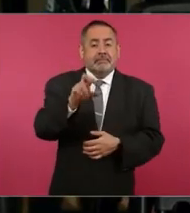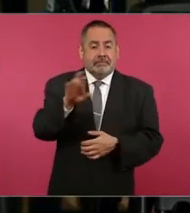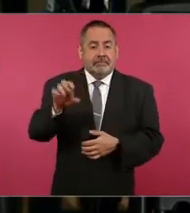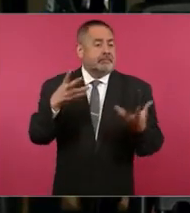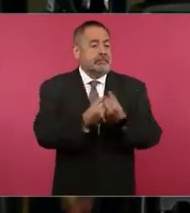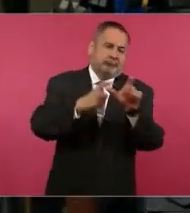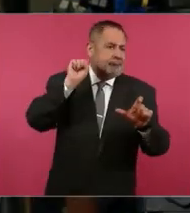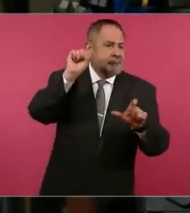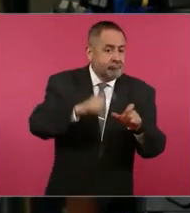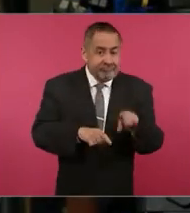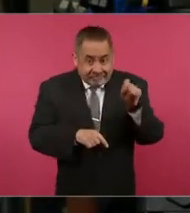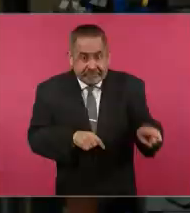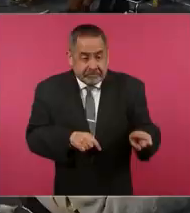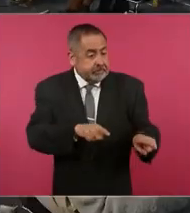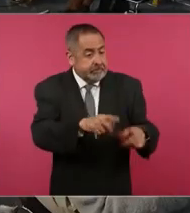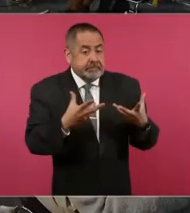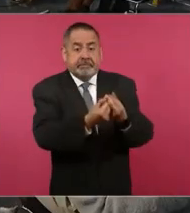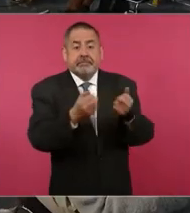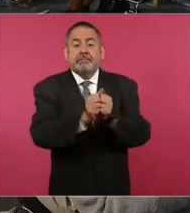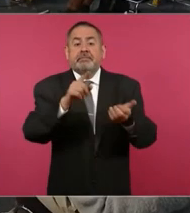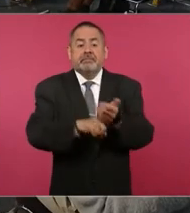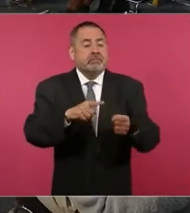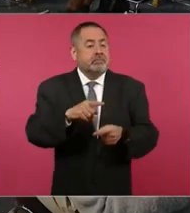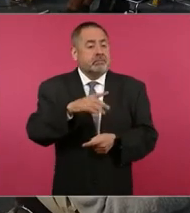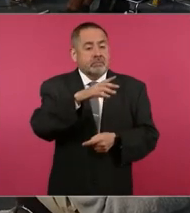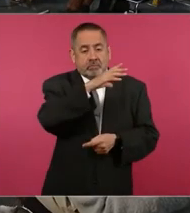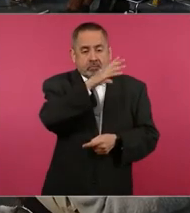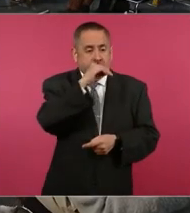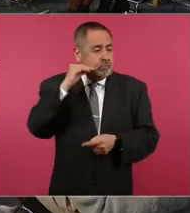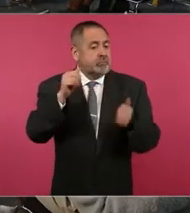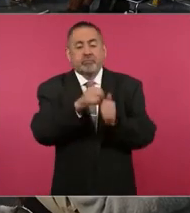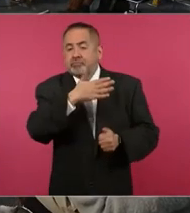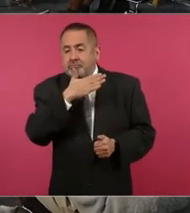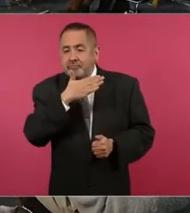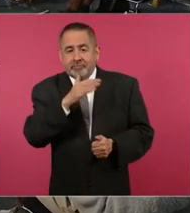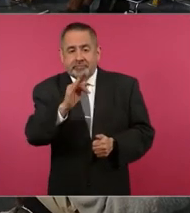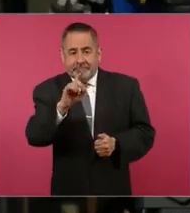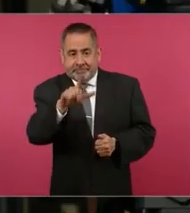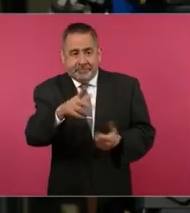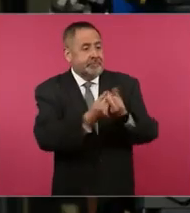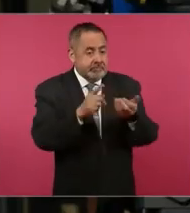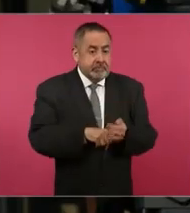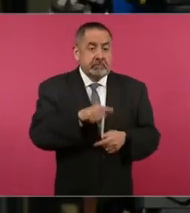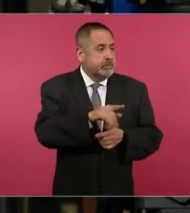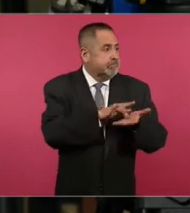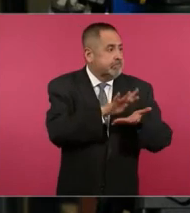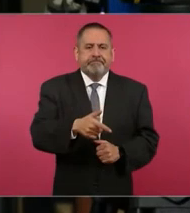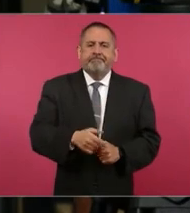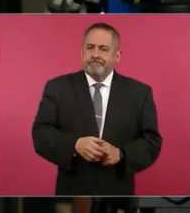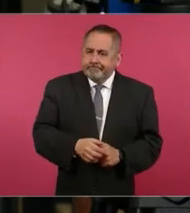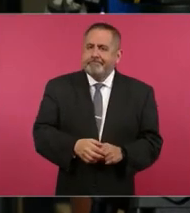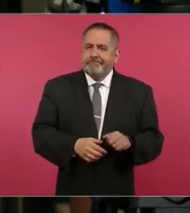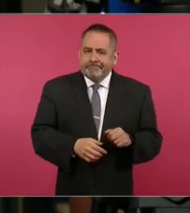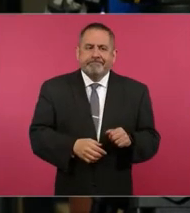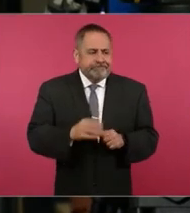el sexenio de Vicente Fox. Fue colaborador del régimen cubano de Fidel Castro, que enviaba incluso información de su propio padre.